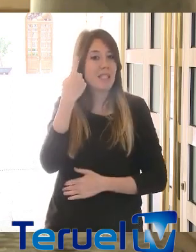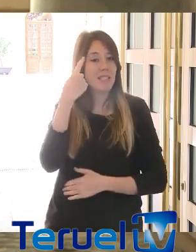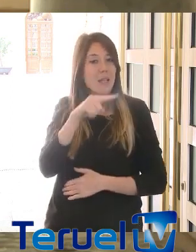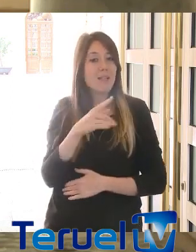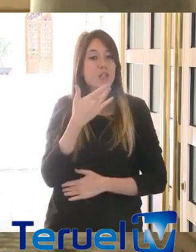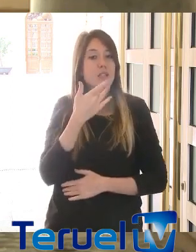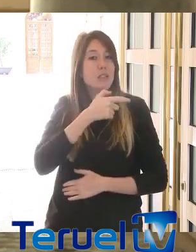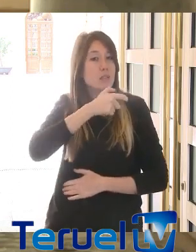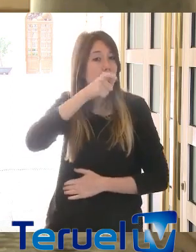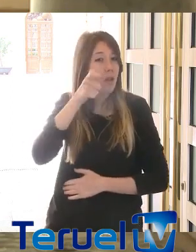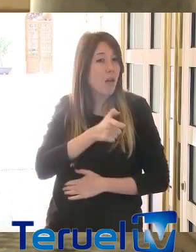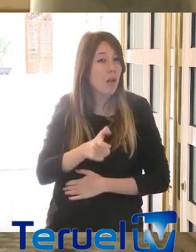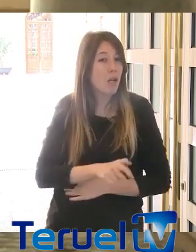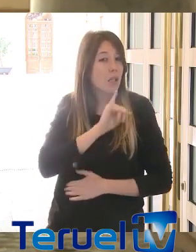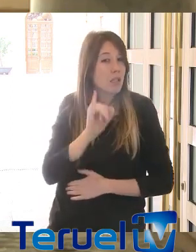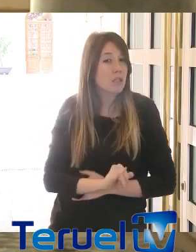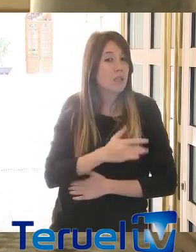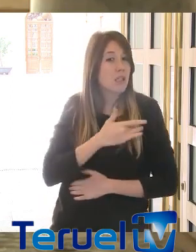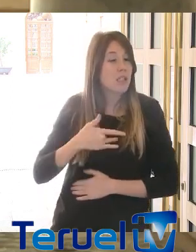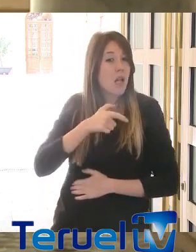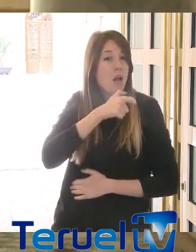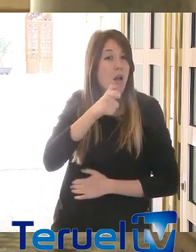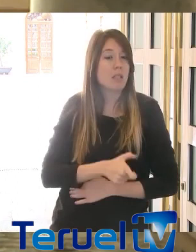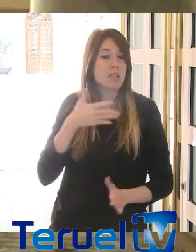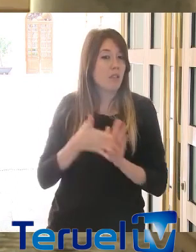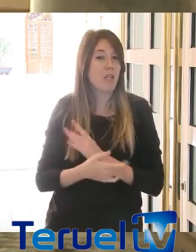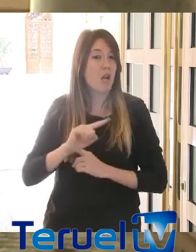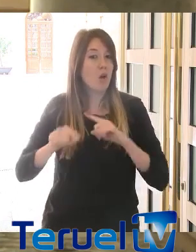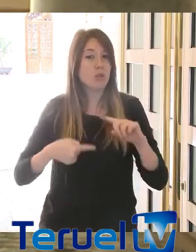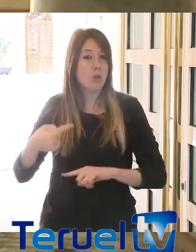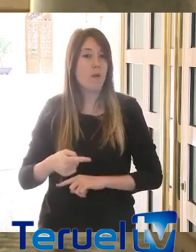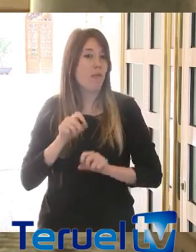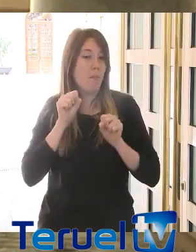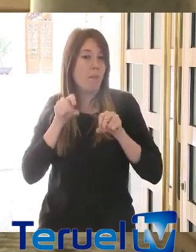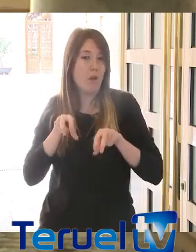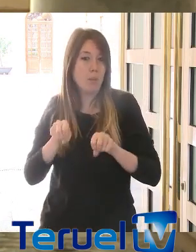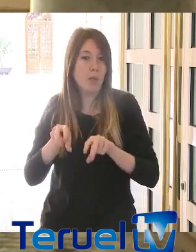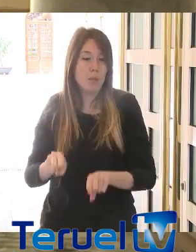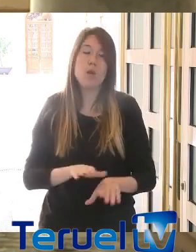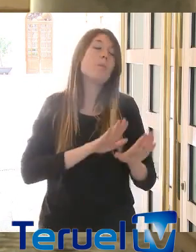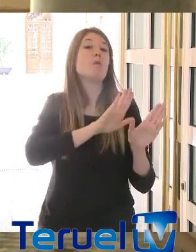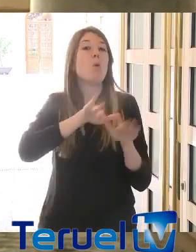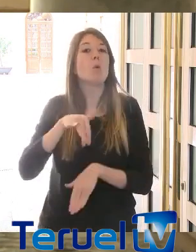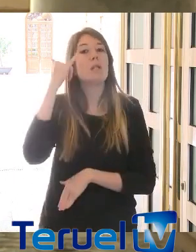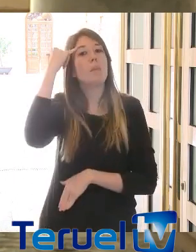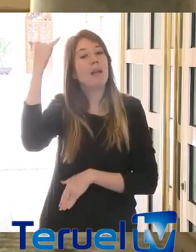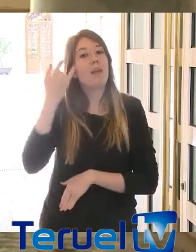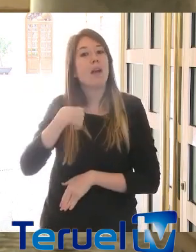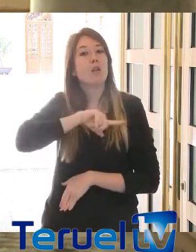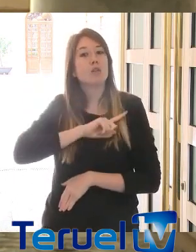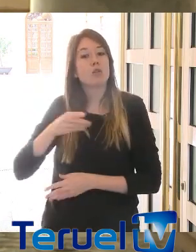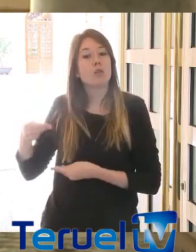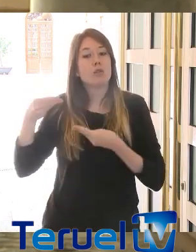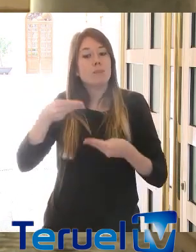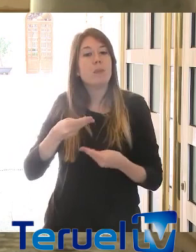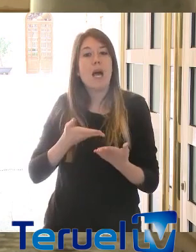más dure la crisis sanitaria va a ser peor. Y hay una última idea que hemos aportado y es que